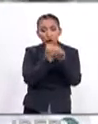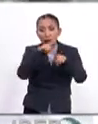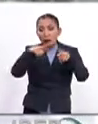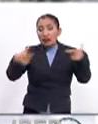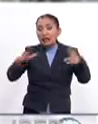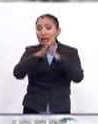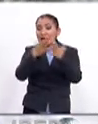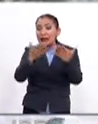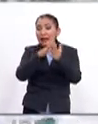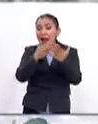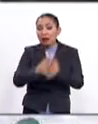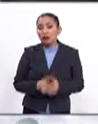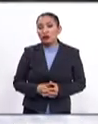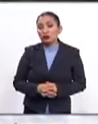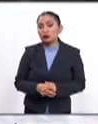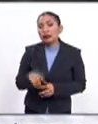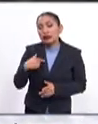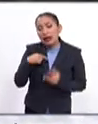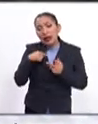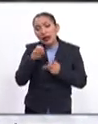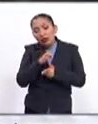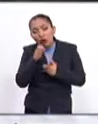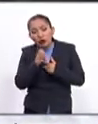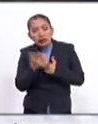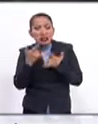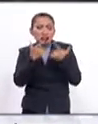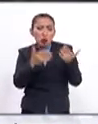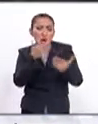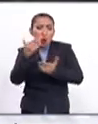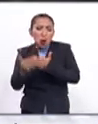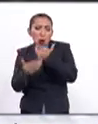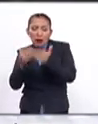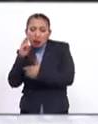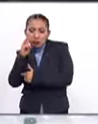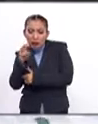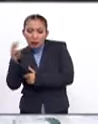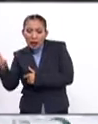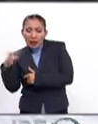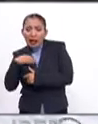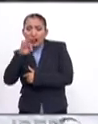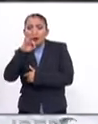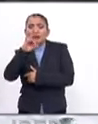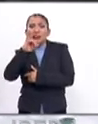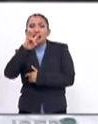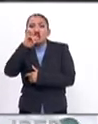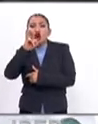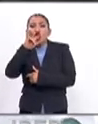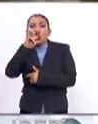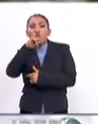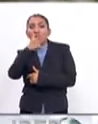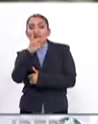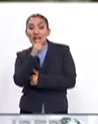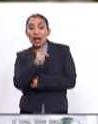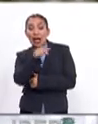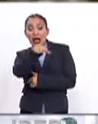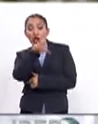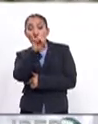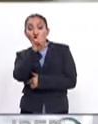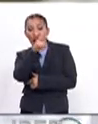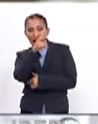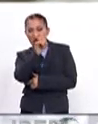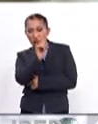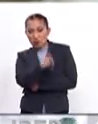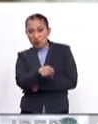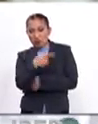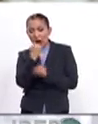y Literarios. Y a partir de la historia y de la filología, el colegio fue, a lo